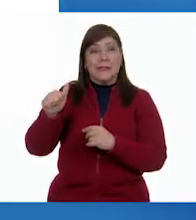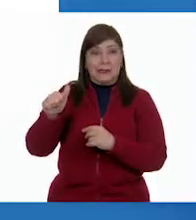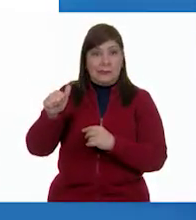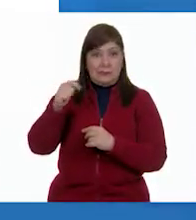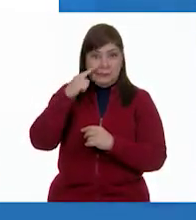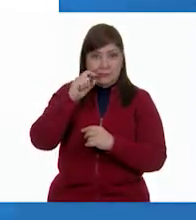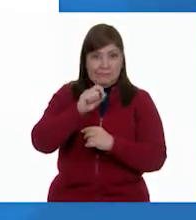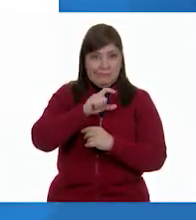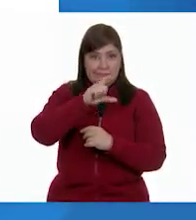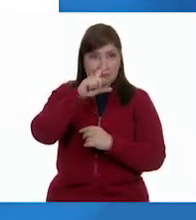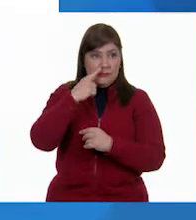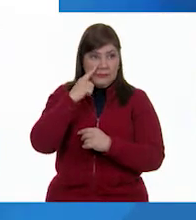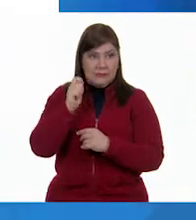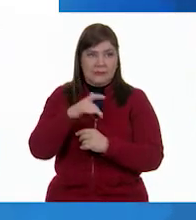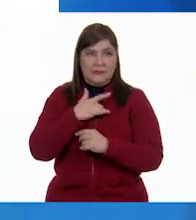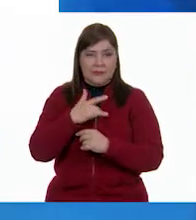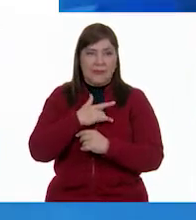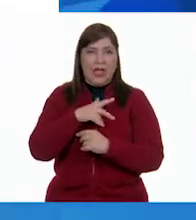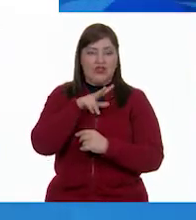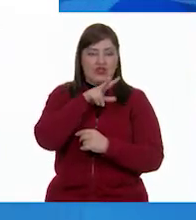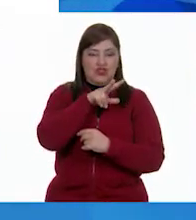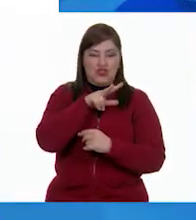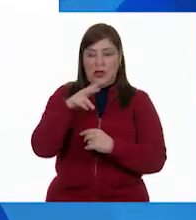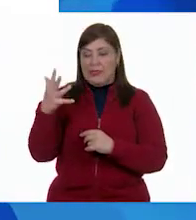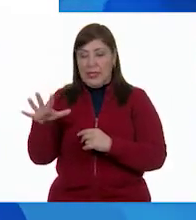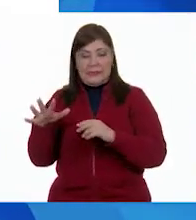18 libros. Muy bien.